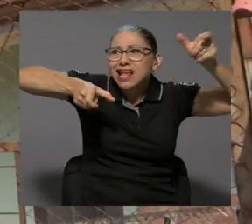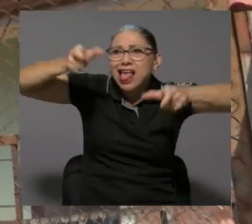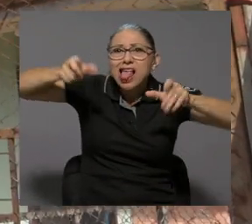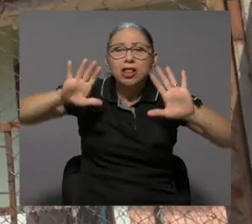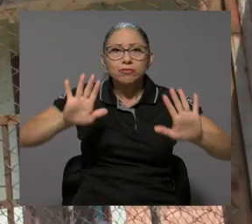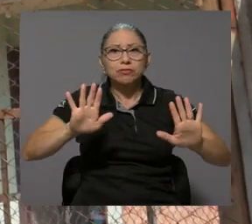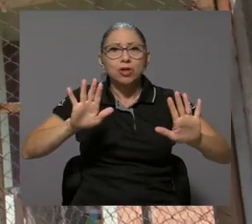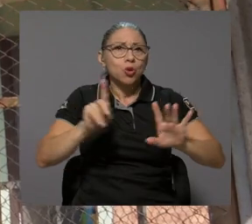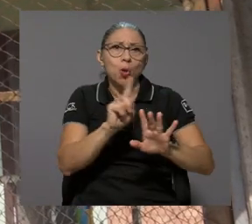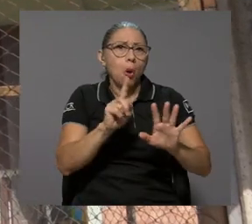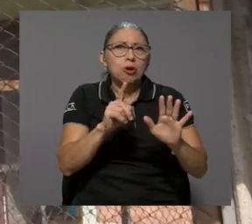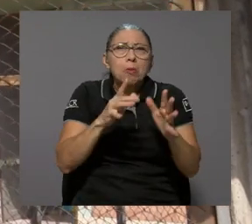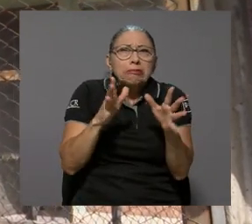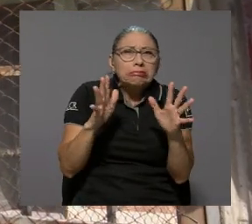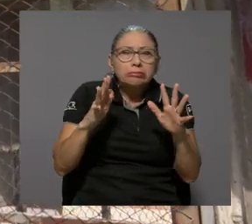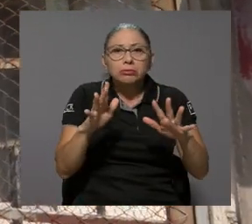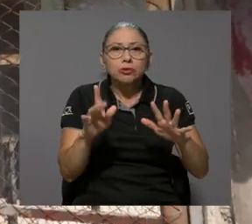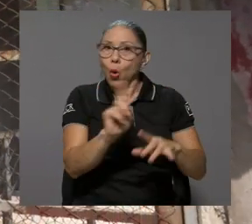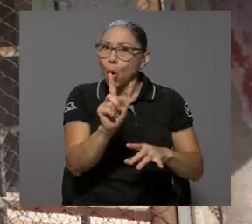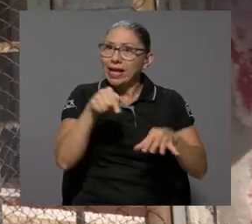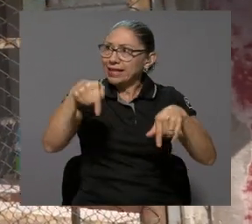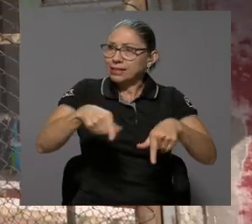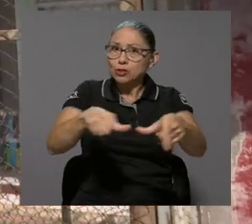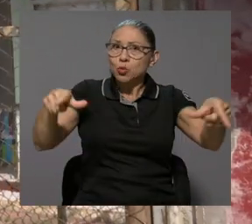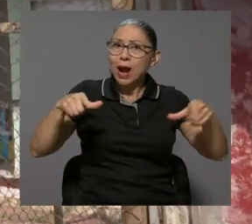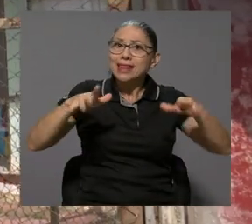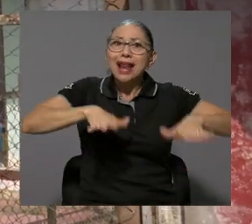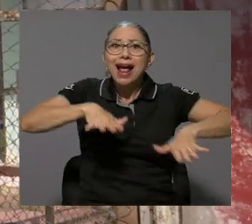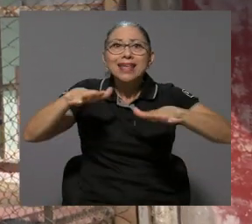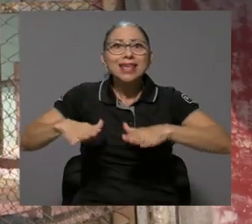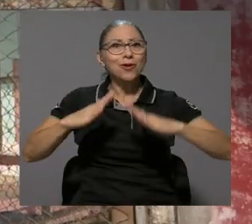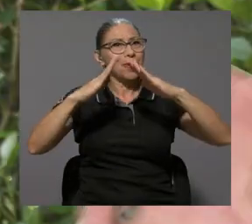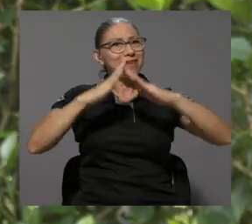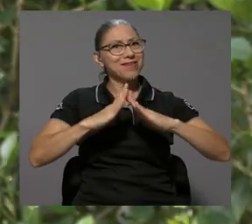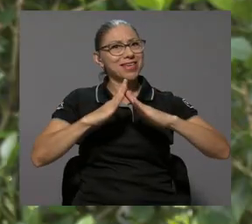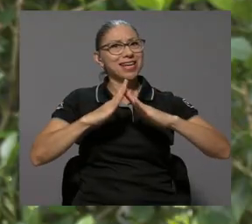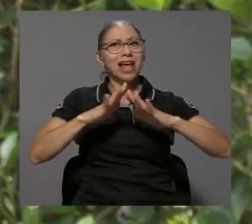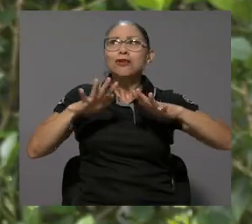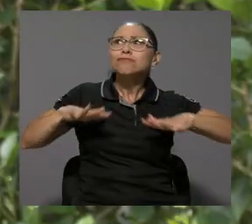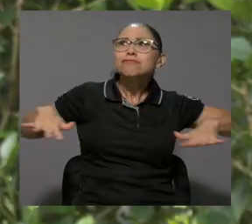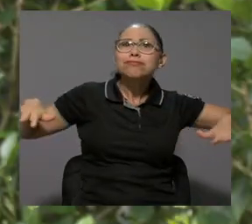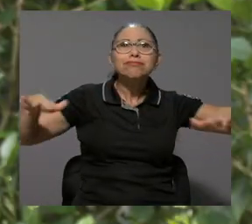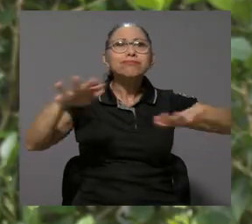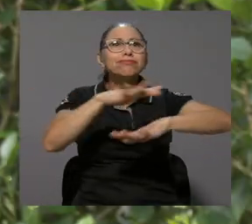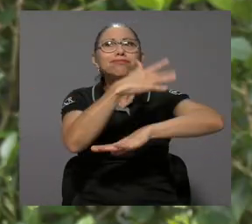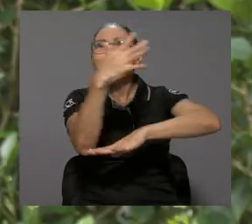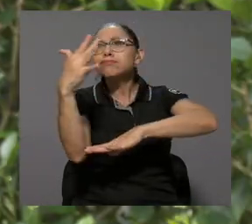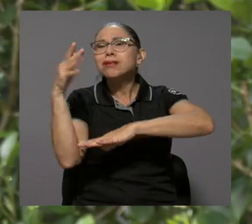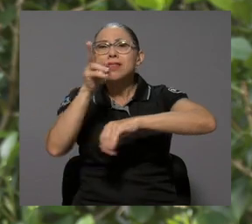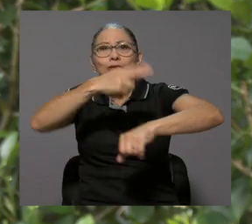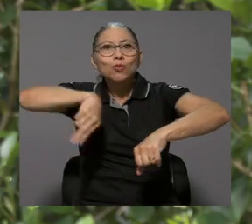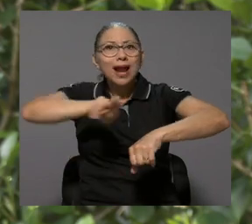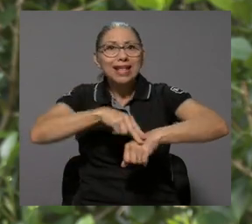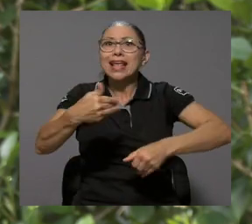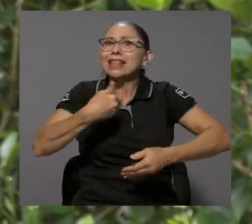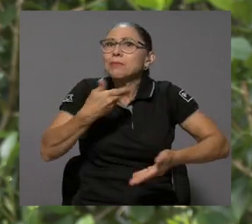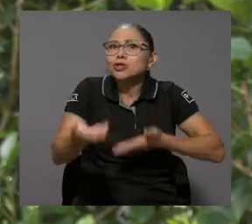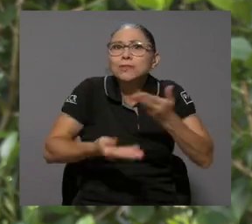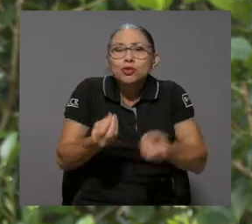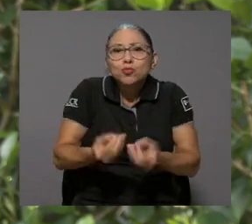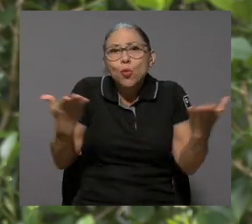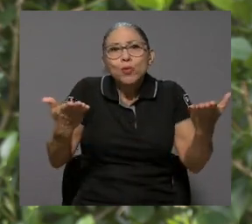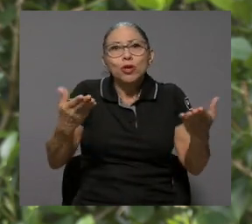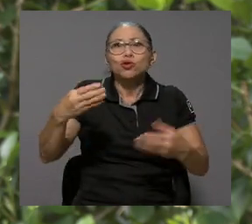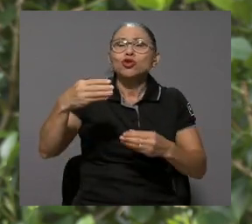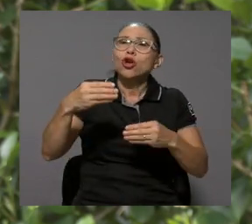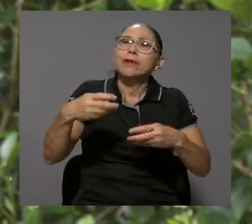Es un lugar súper tranquilo para vivir. Vemos como, estamos rodeados de naturaleza, contamos con los